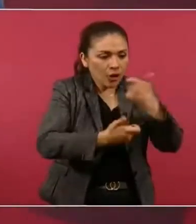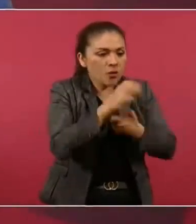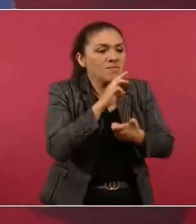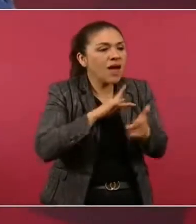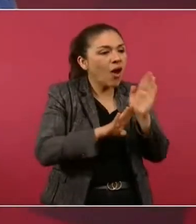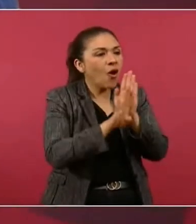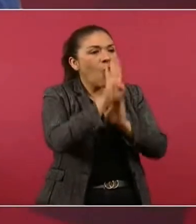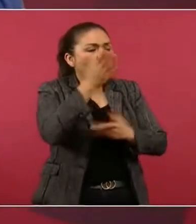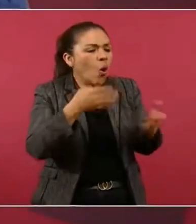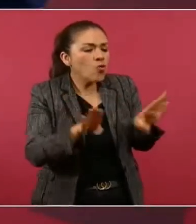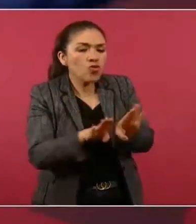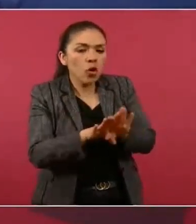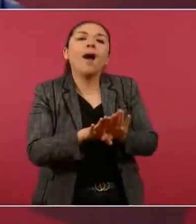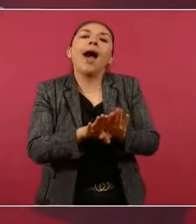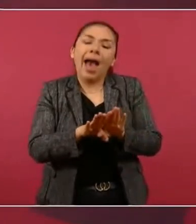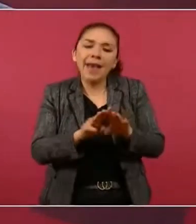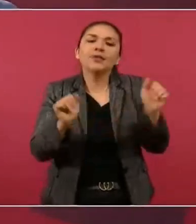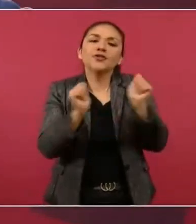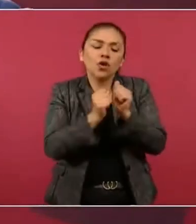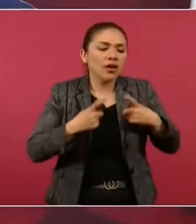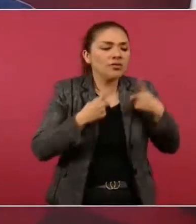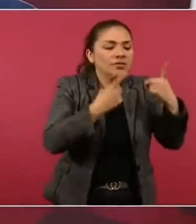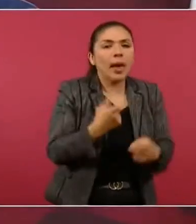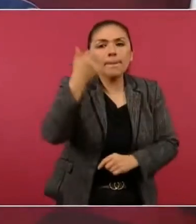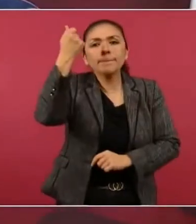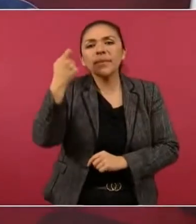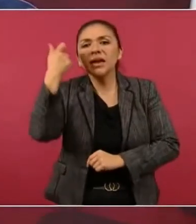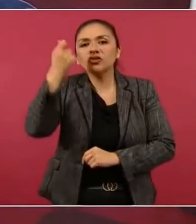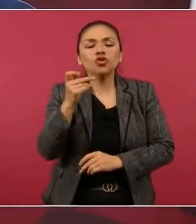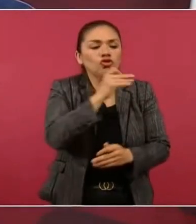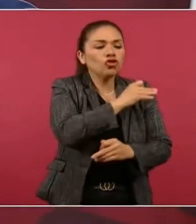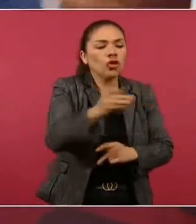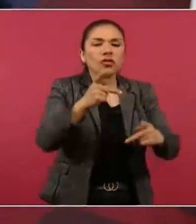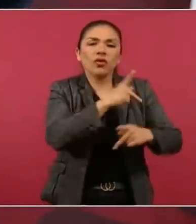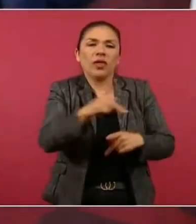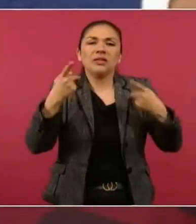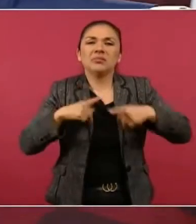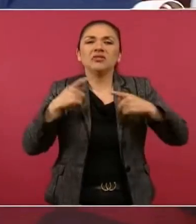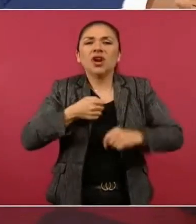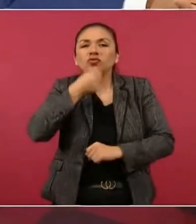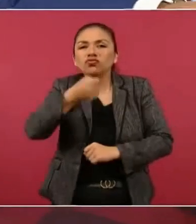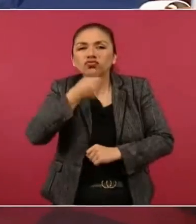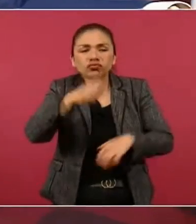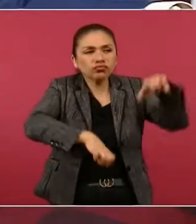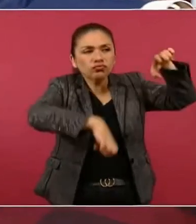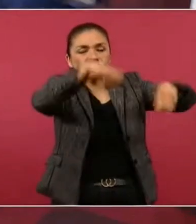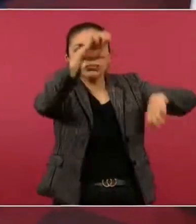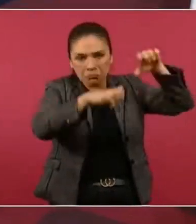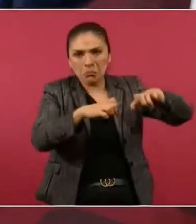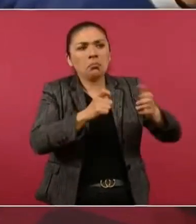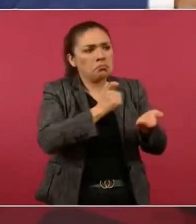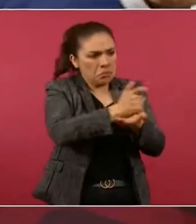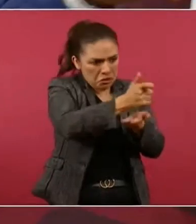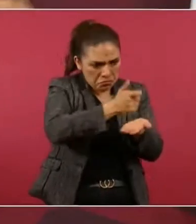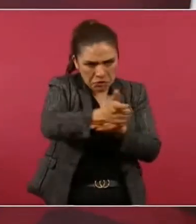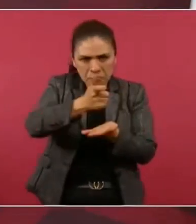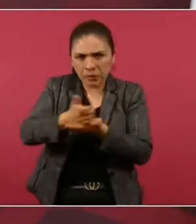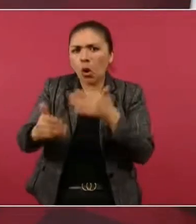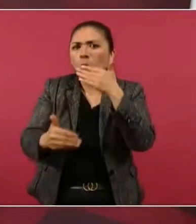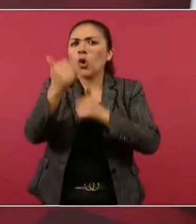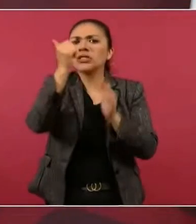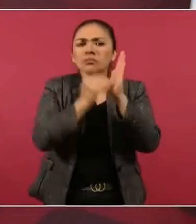Pues, con pensiones a todos los adultos mayores, todos, a 11 millones.